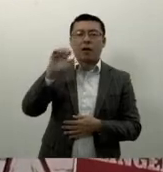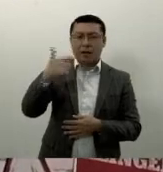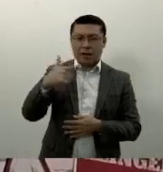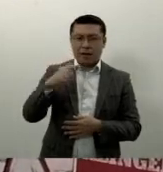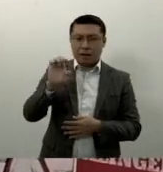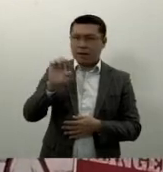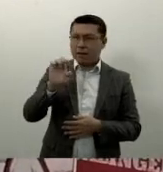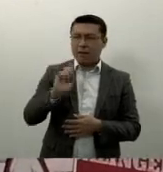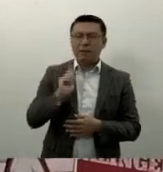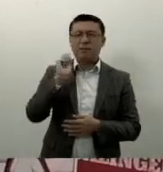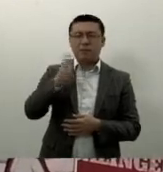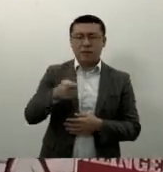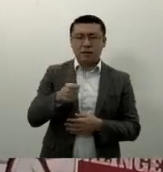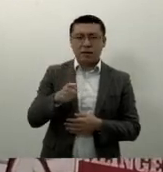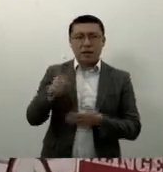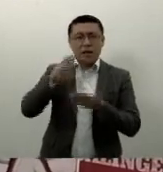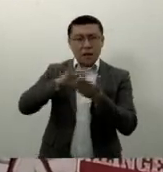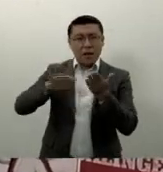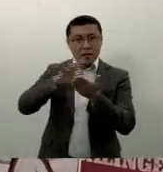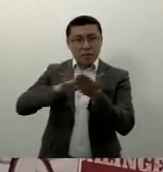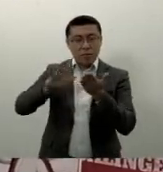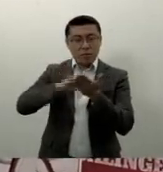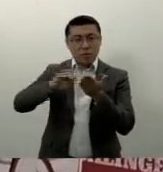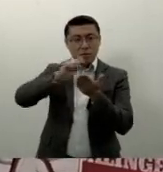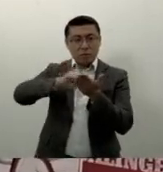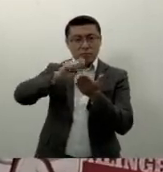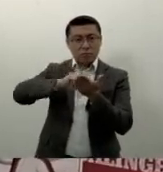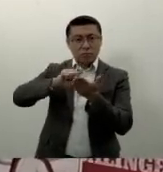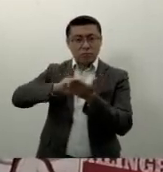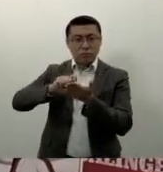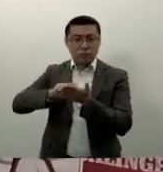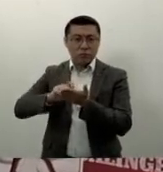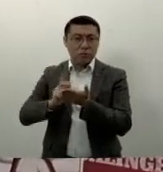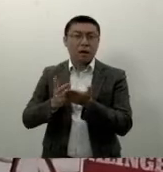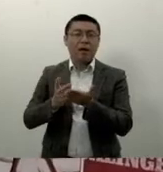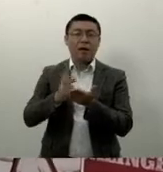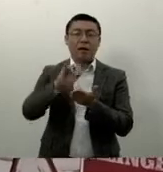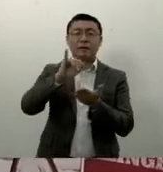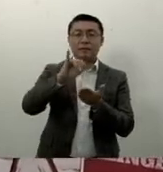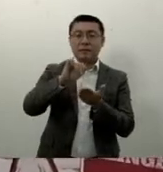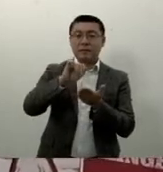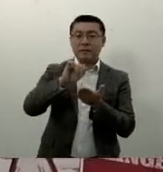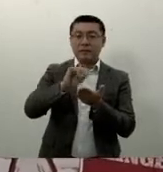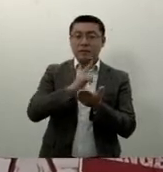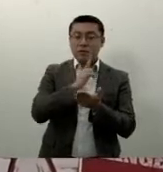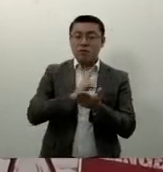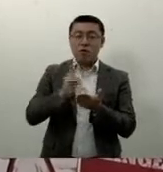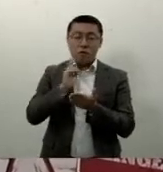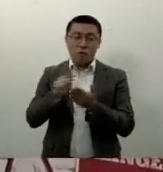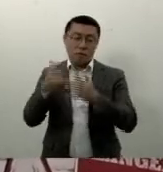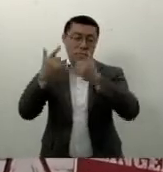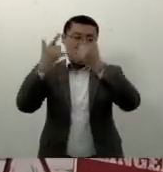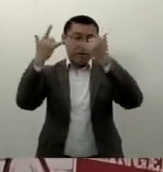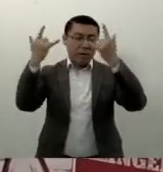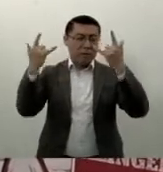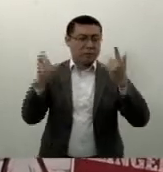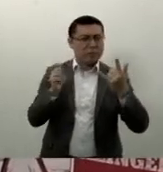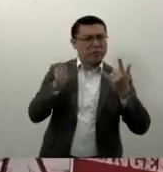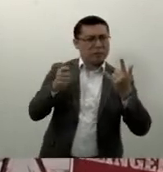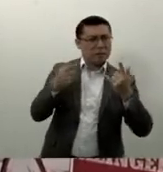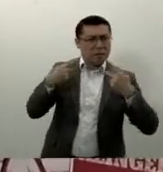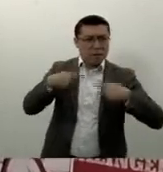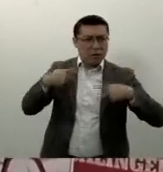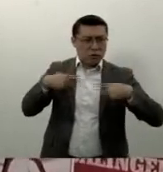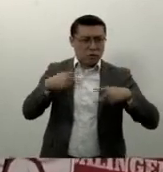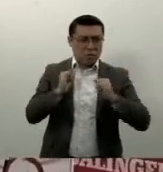altura literaria con la que su obra novelística retrata el modo en que los seres individuales